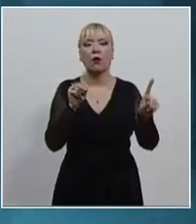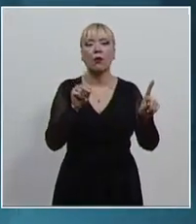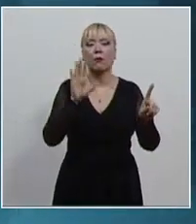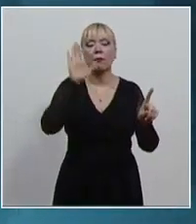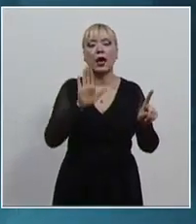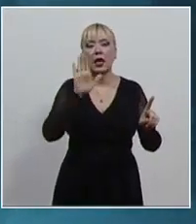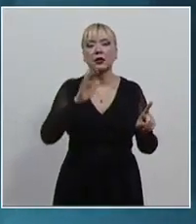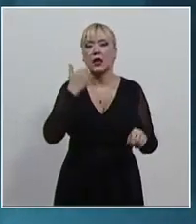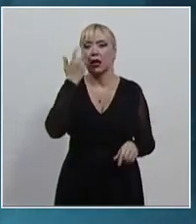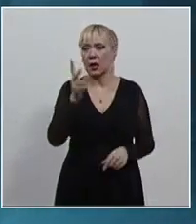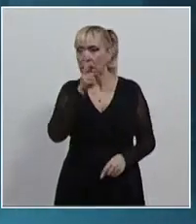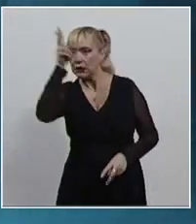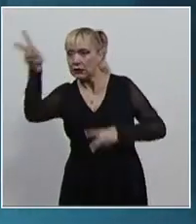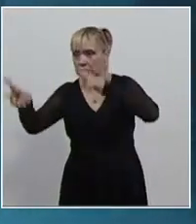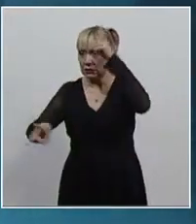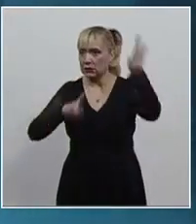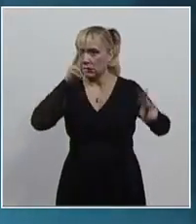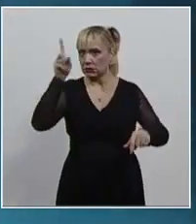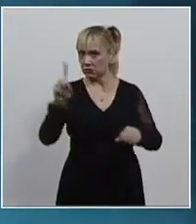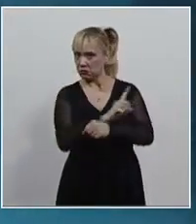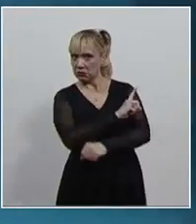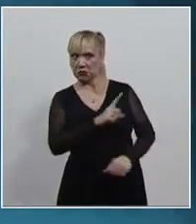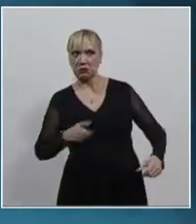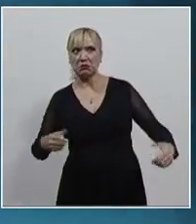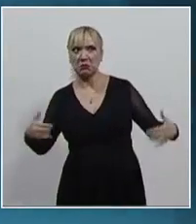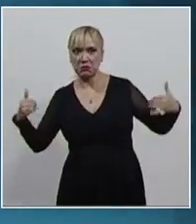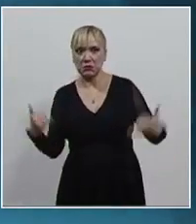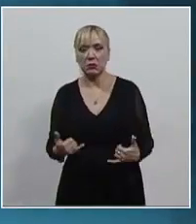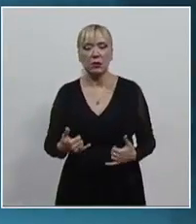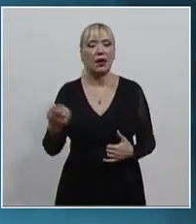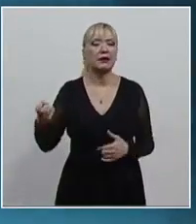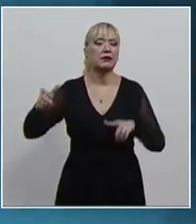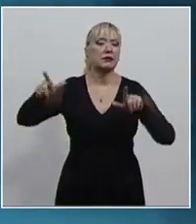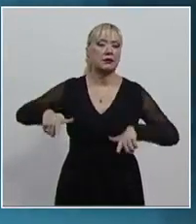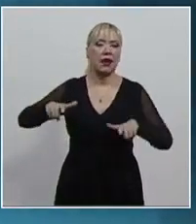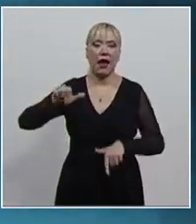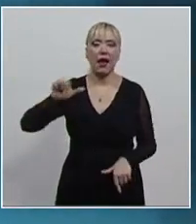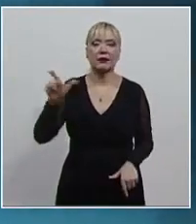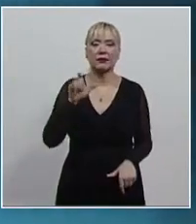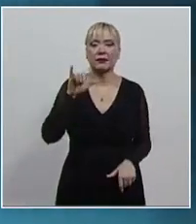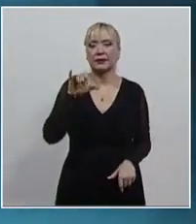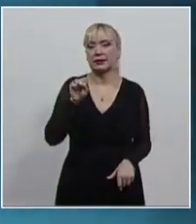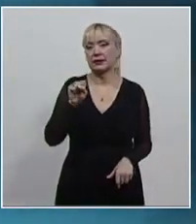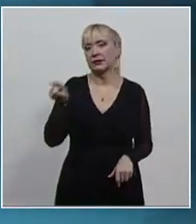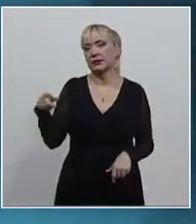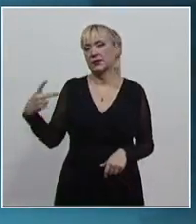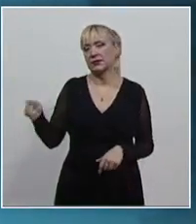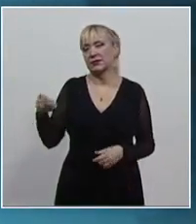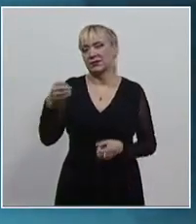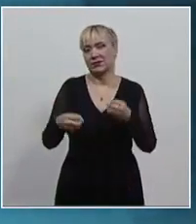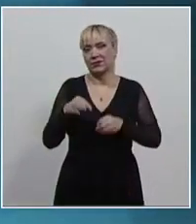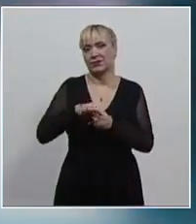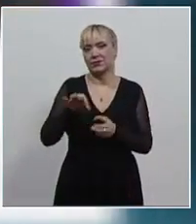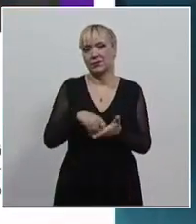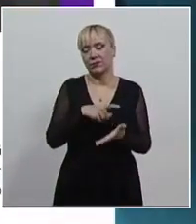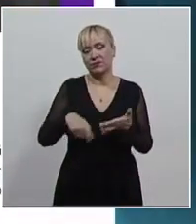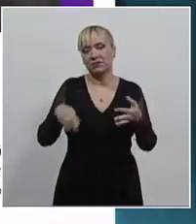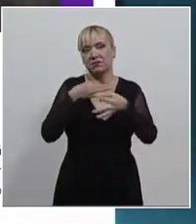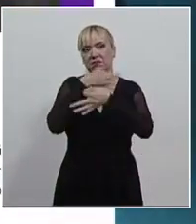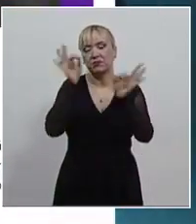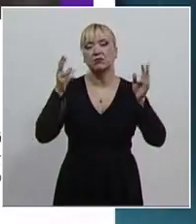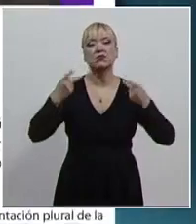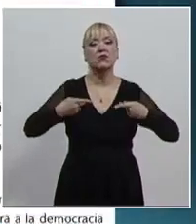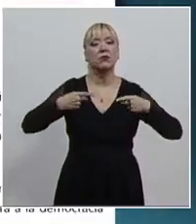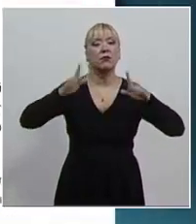el investigador Maximiliano Ruiz Sánchez en el blog Axis del Tribunal Electoral. Señaló que las y los ciudadanos se sienten